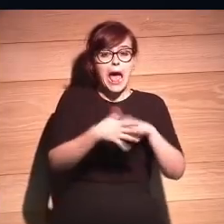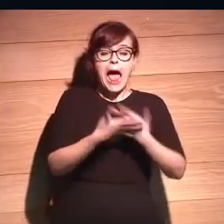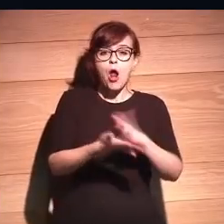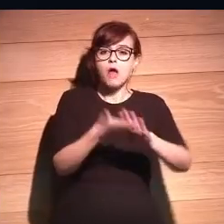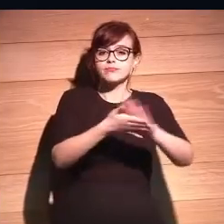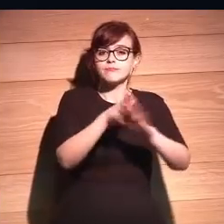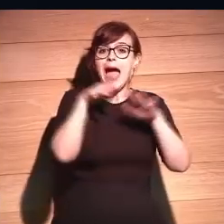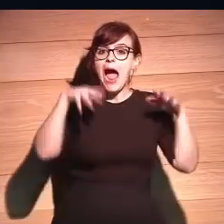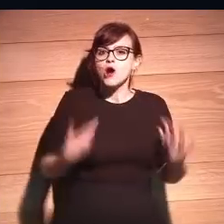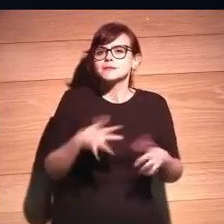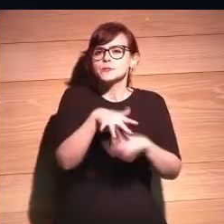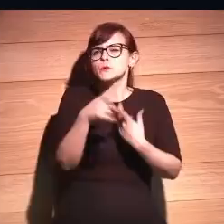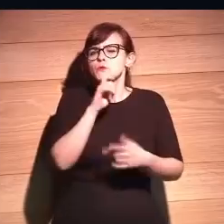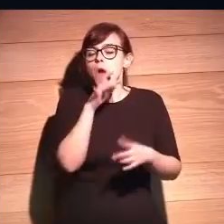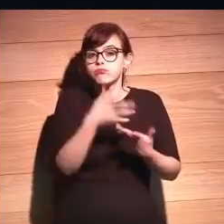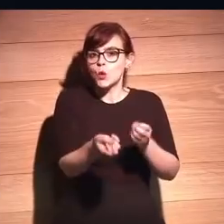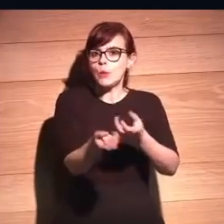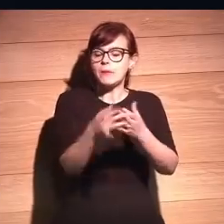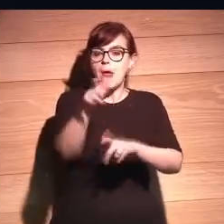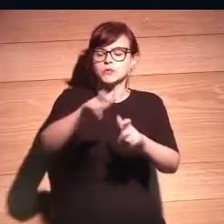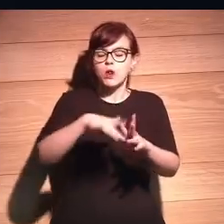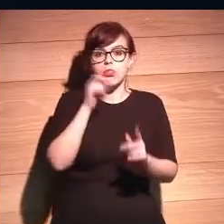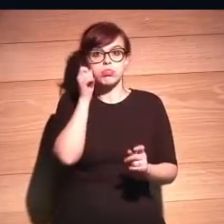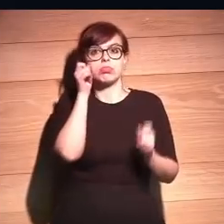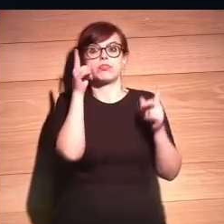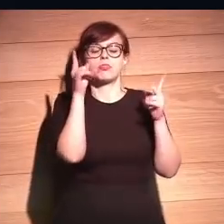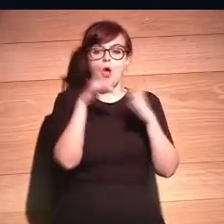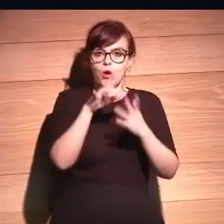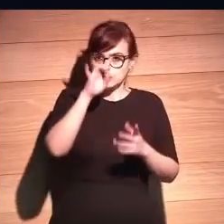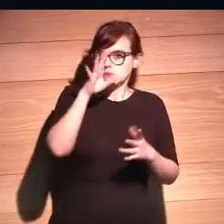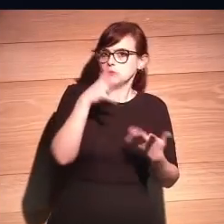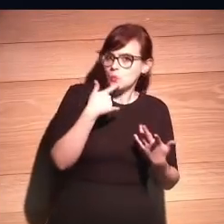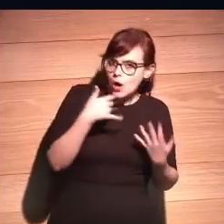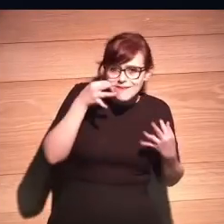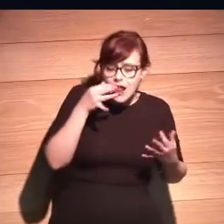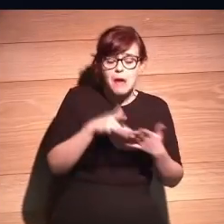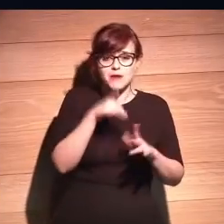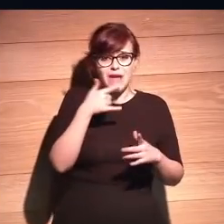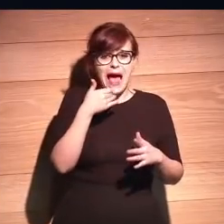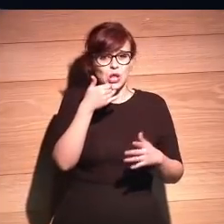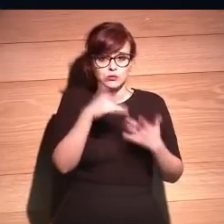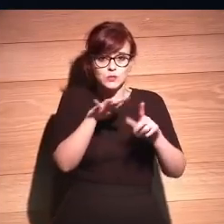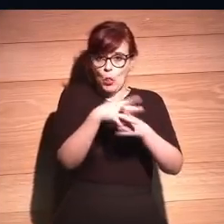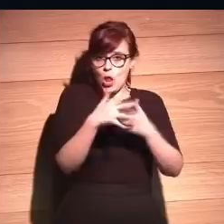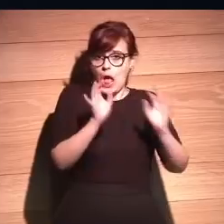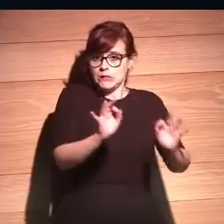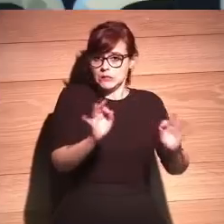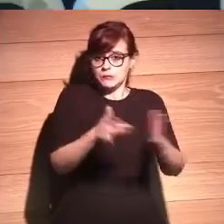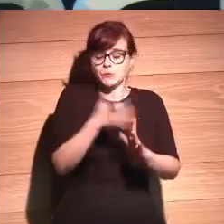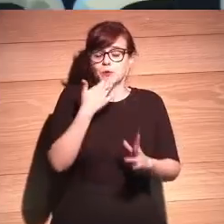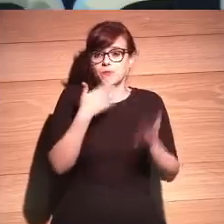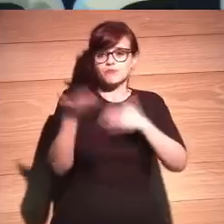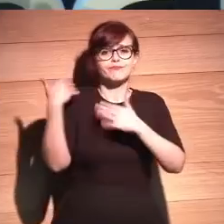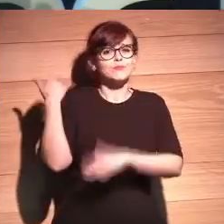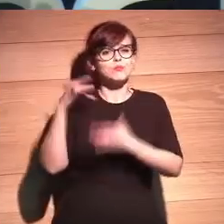compartieses algún ejemplo que sorprenda a la gente o que sea real, ¿no? Bueno, desde lo más pragmático, ¿no? O sea, por ejemplo,